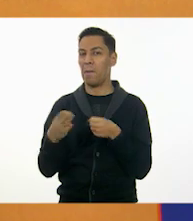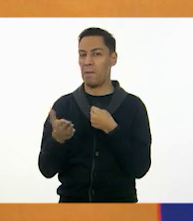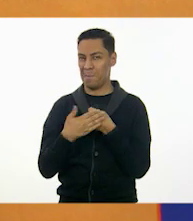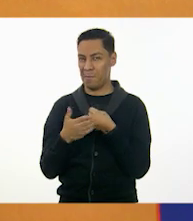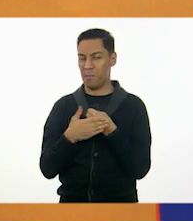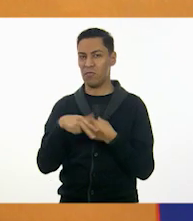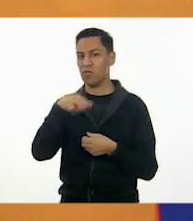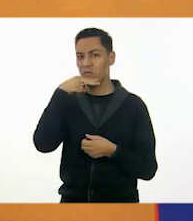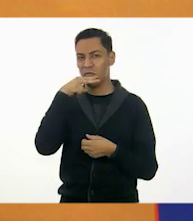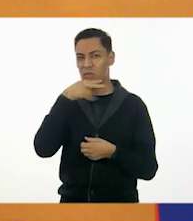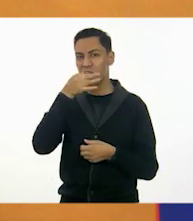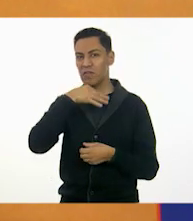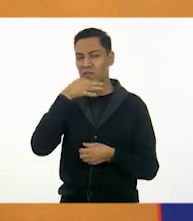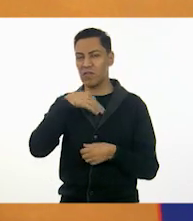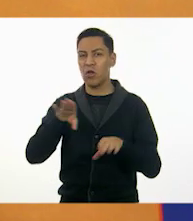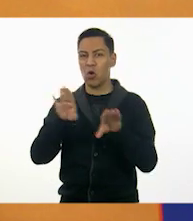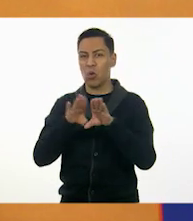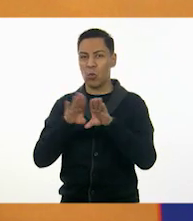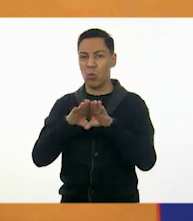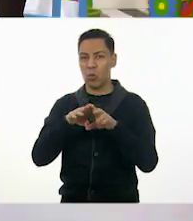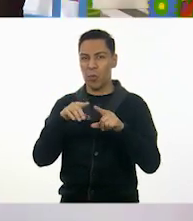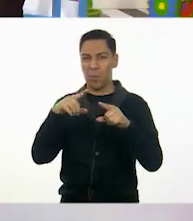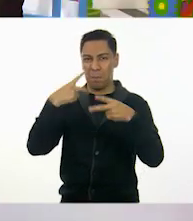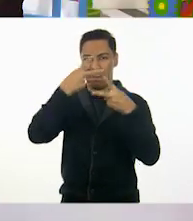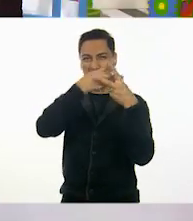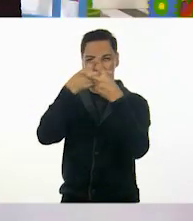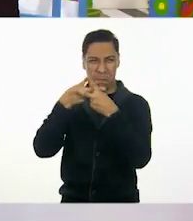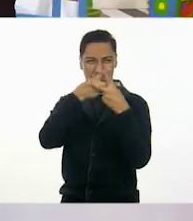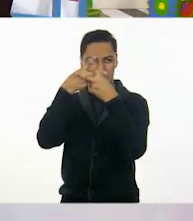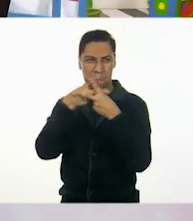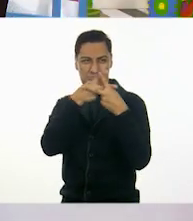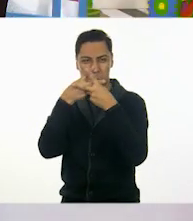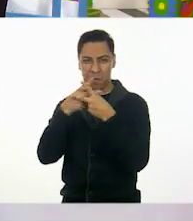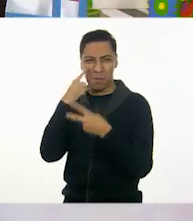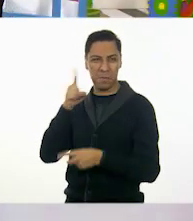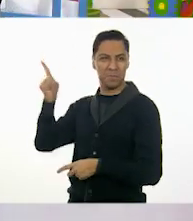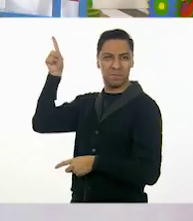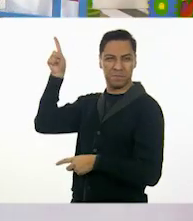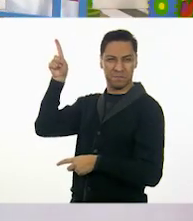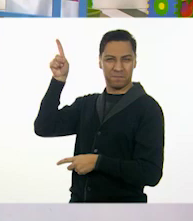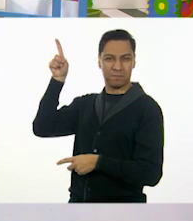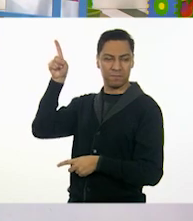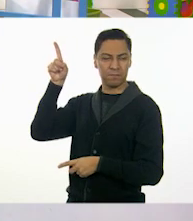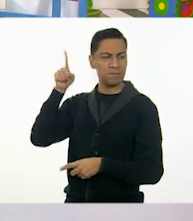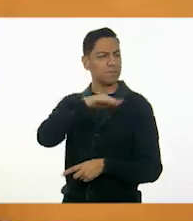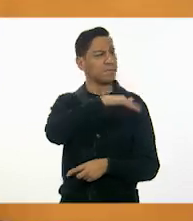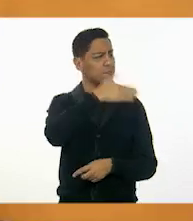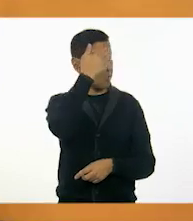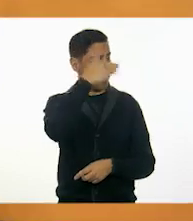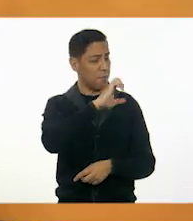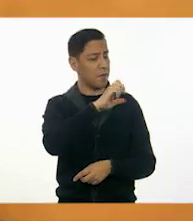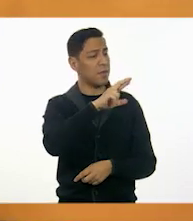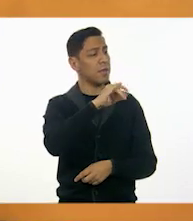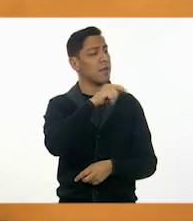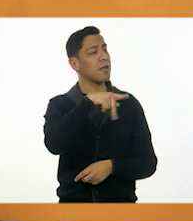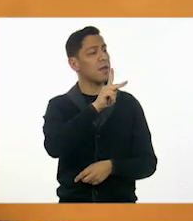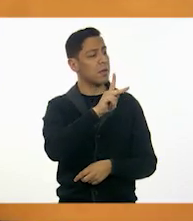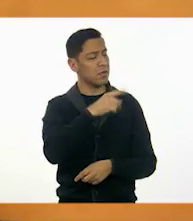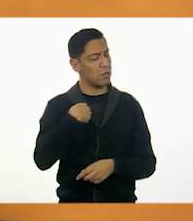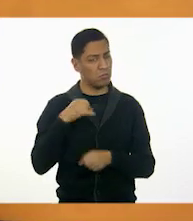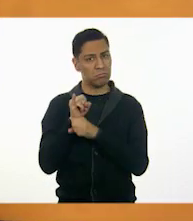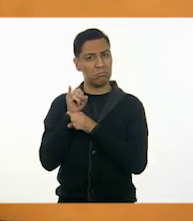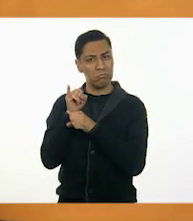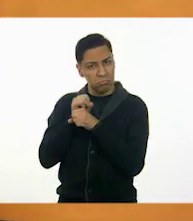navideñas, que es la de picos como esta que tenemos acá atrás. Pero, ¿qué crees, Erick? Estuve investigando y viendo